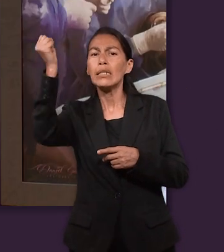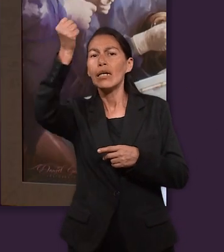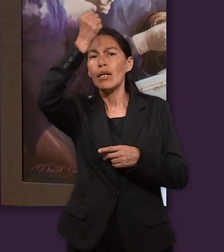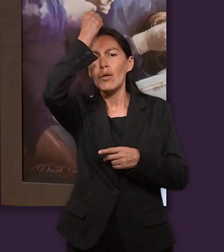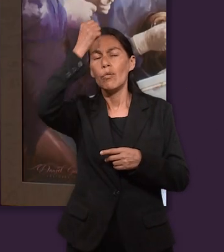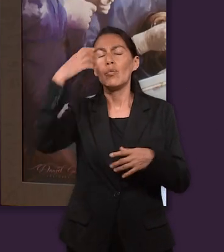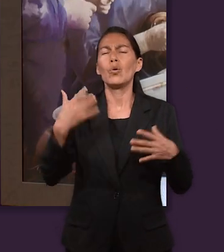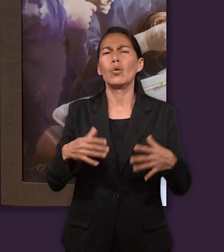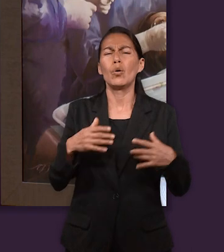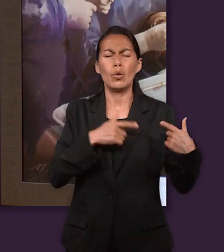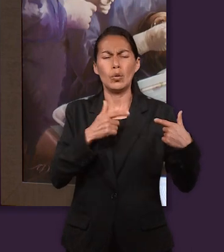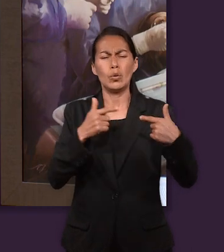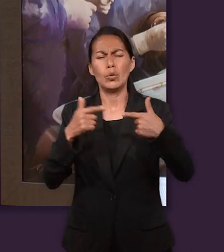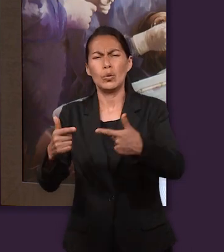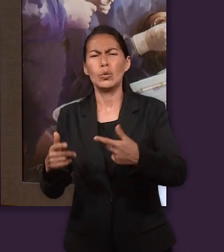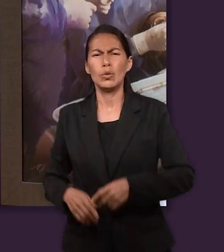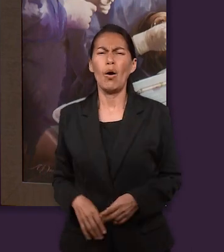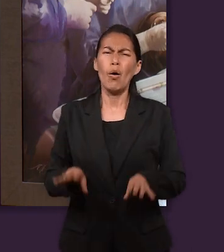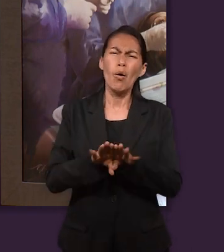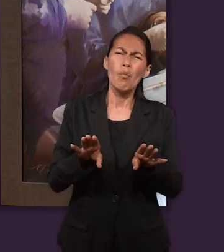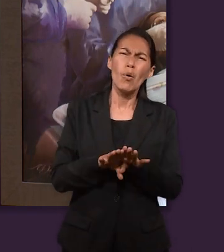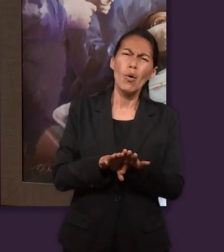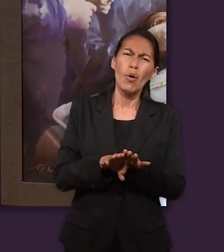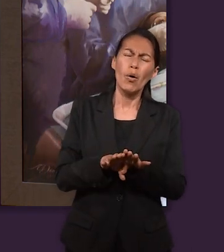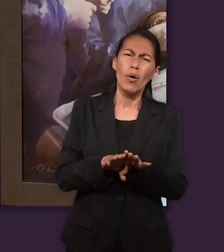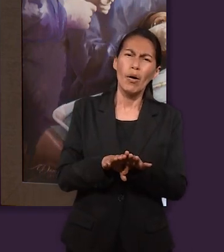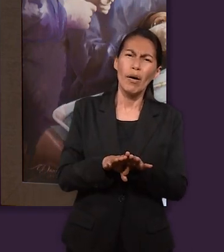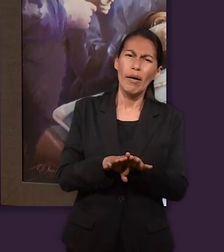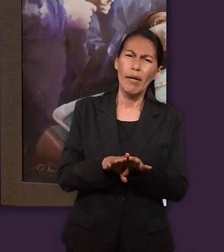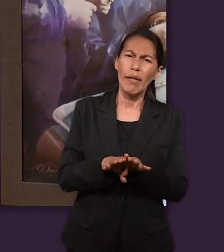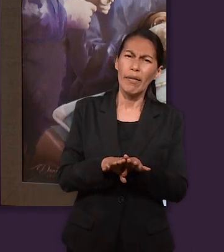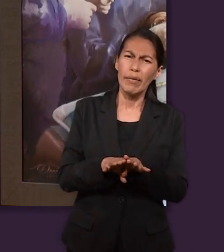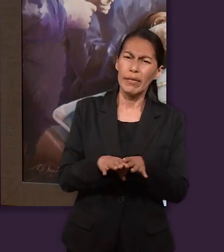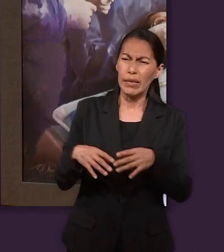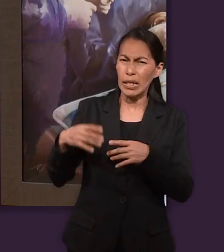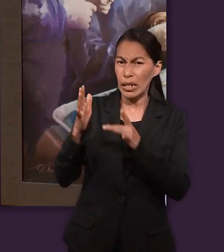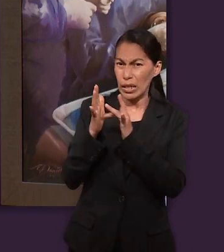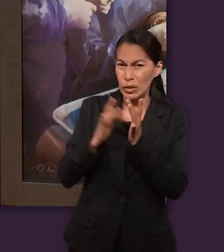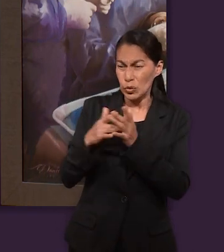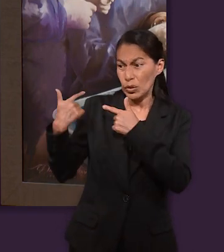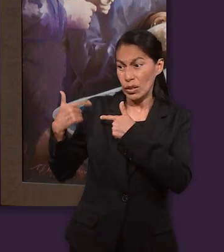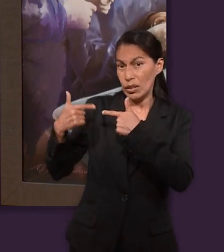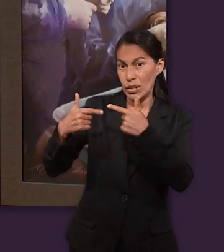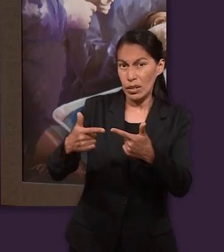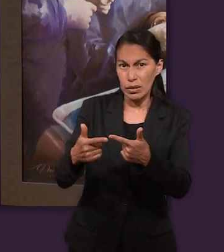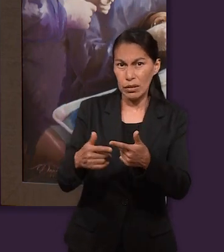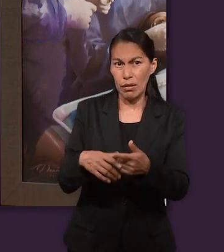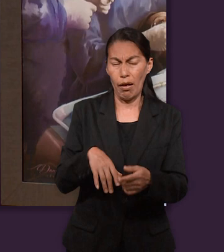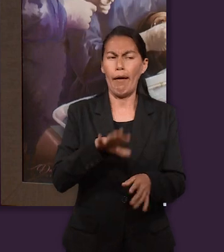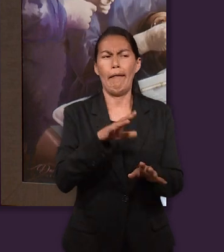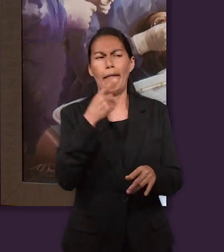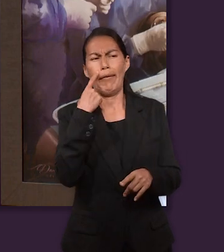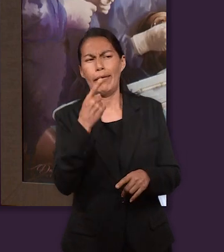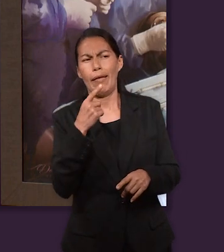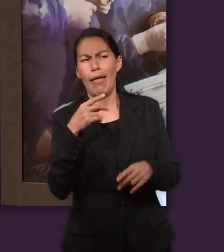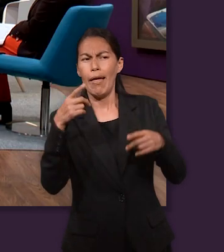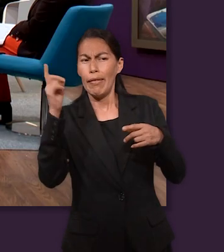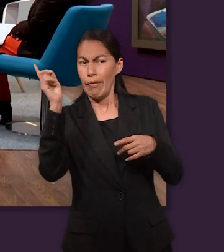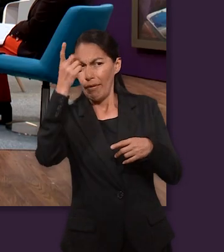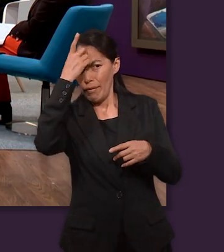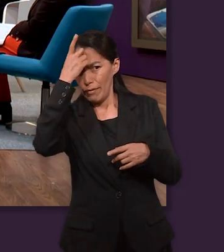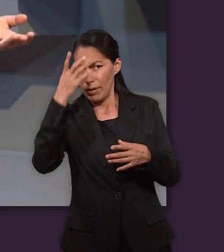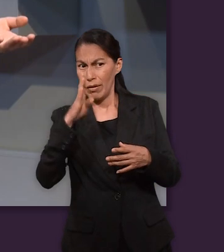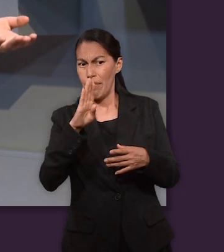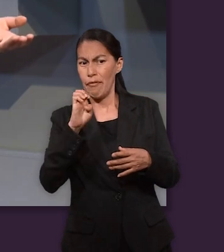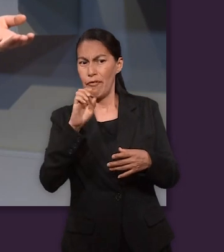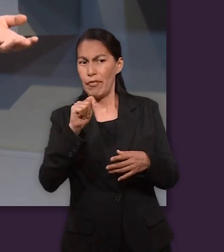el Salomón. Vemos la historia, o sea, ¿desde dónde viene Jesús, su descendencia? Sí, que David